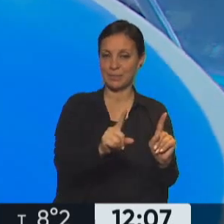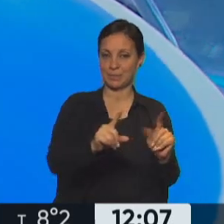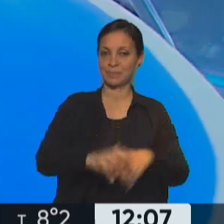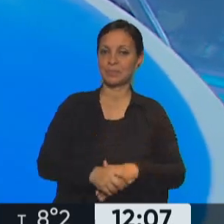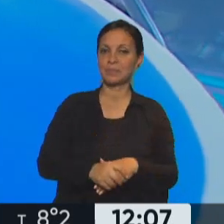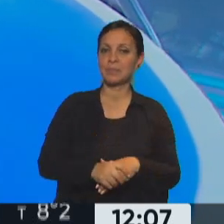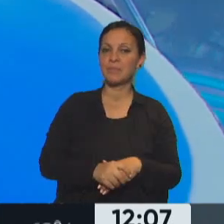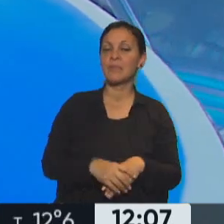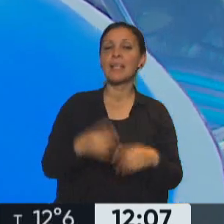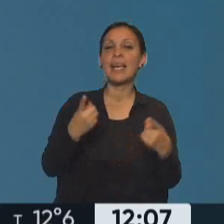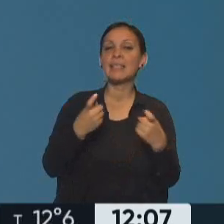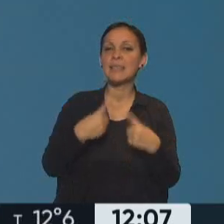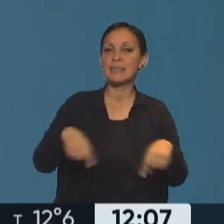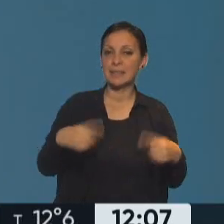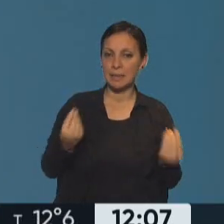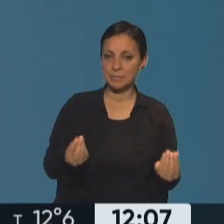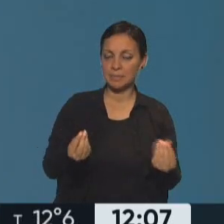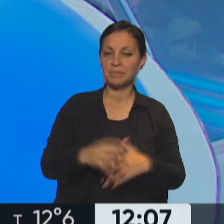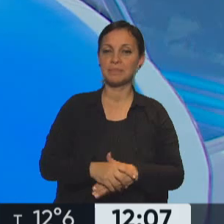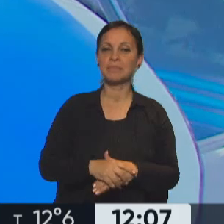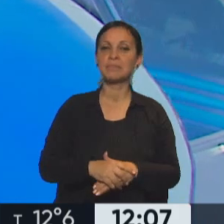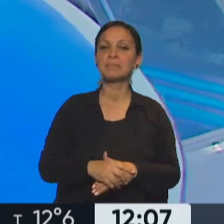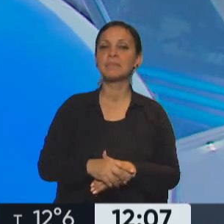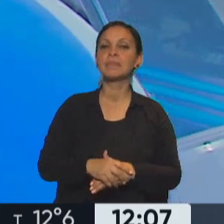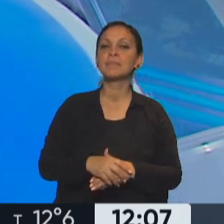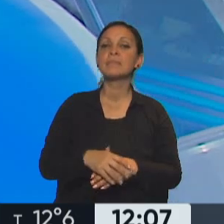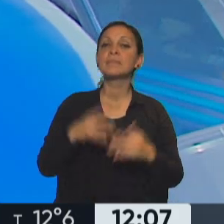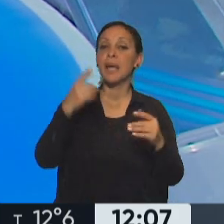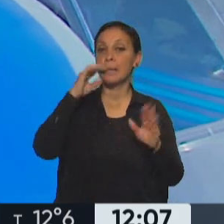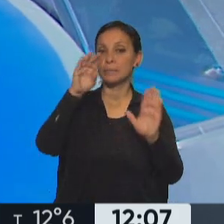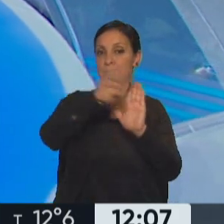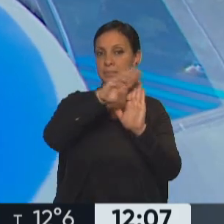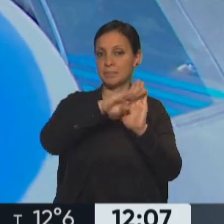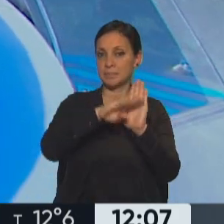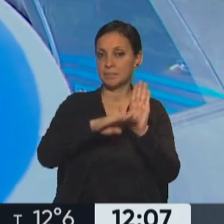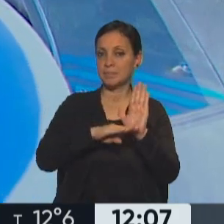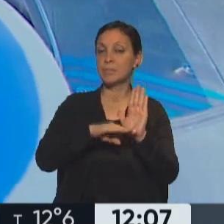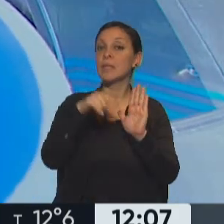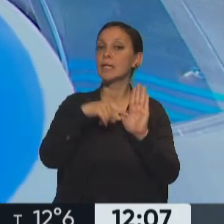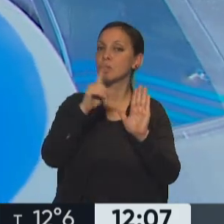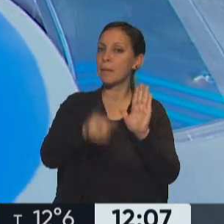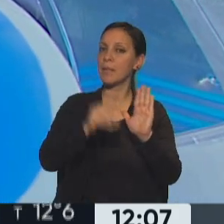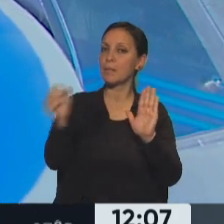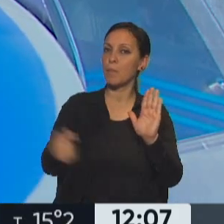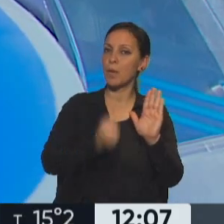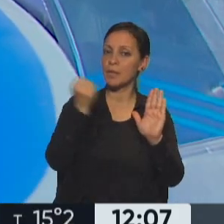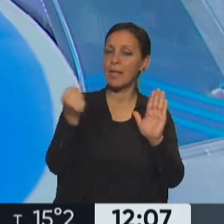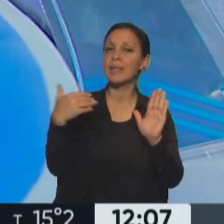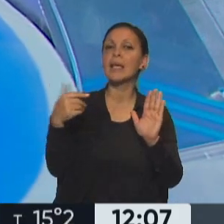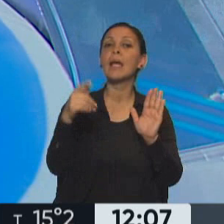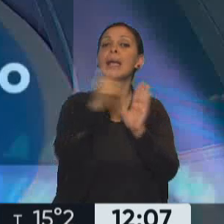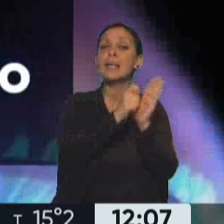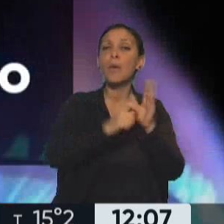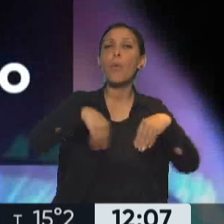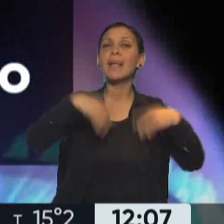que tener y los trámites que hay que realizar. Bueno, allí la orden de inscripción, esto es muy importante con la terminación del DNI, ¿verdad?